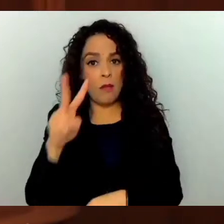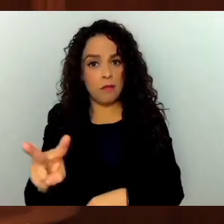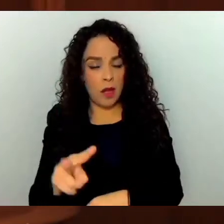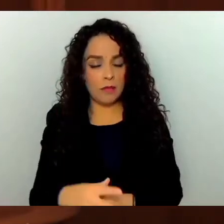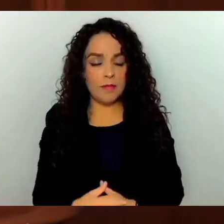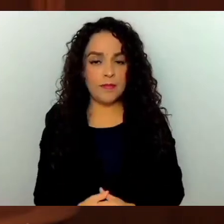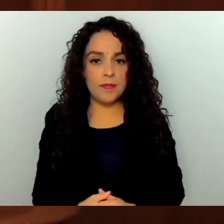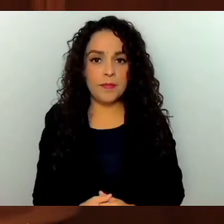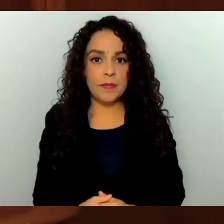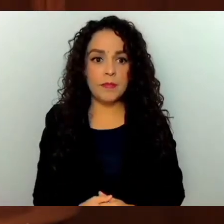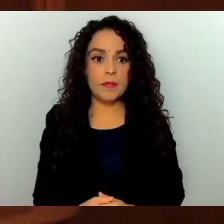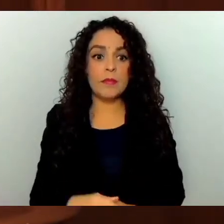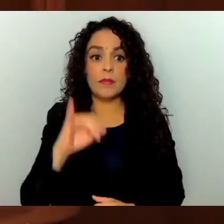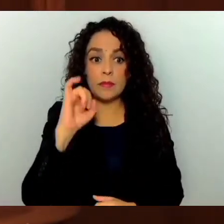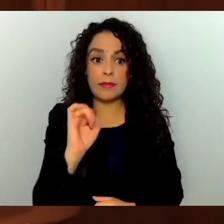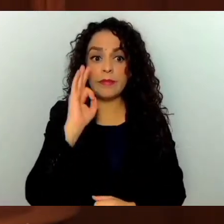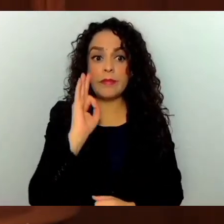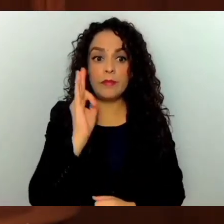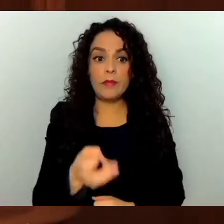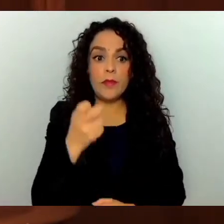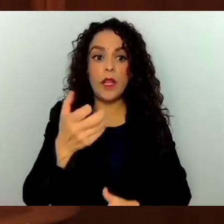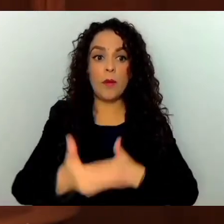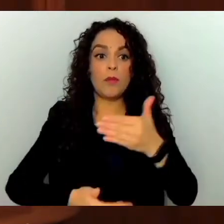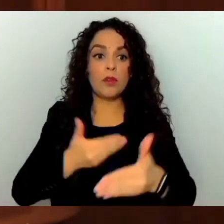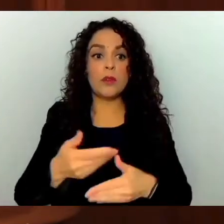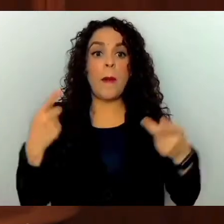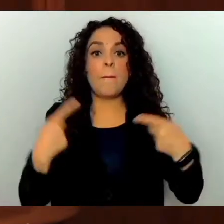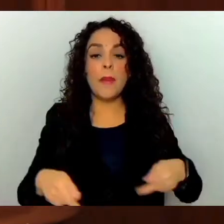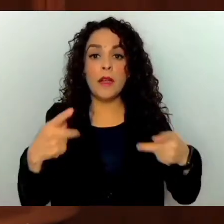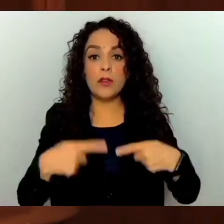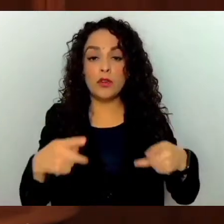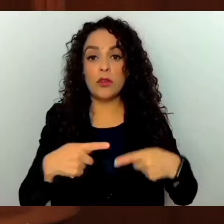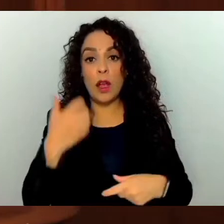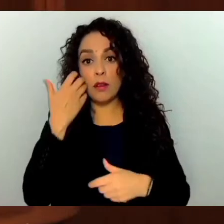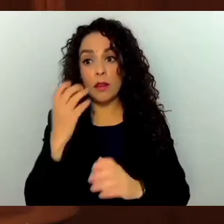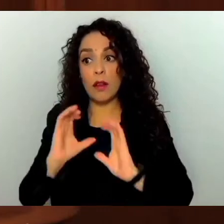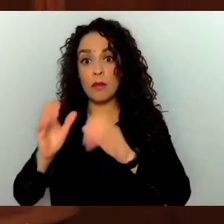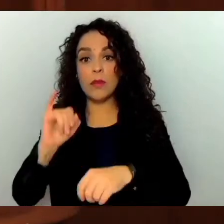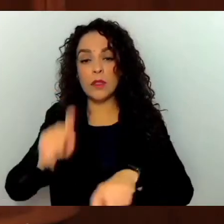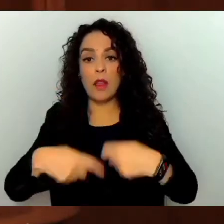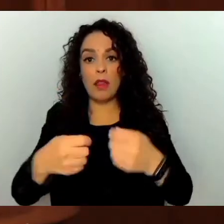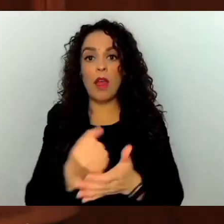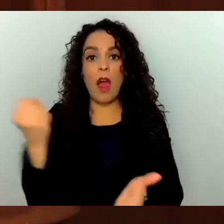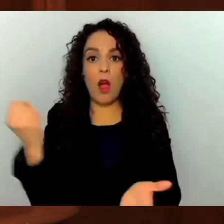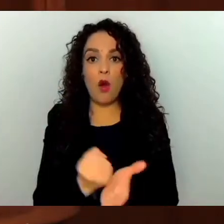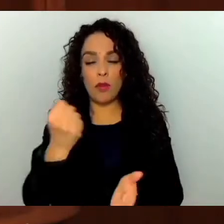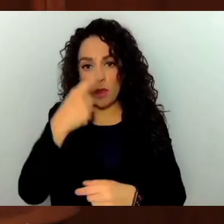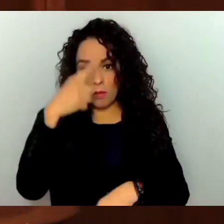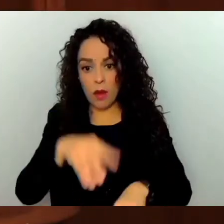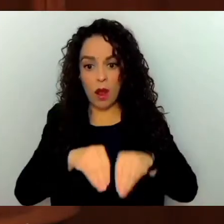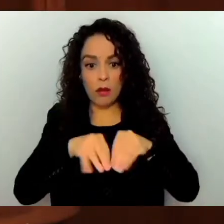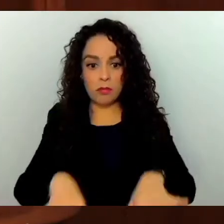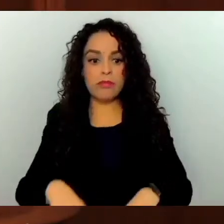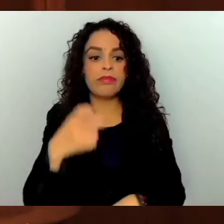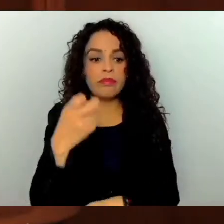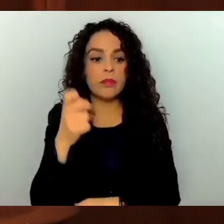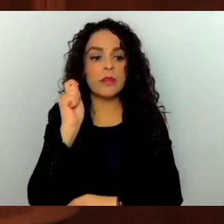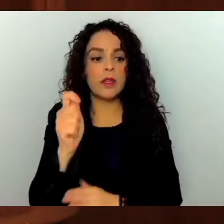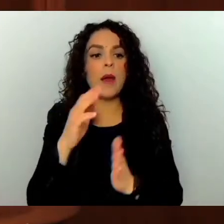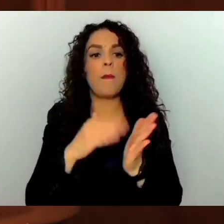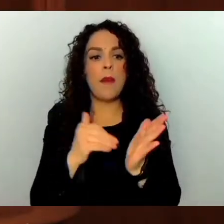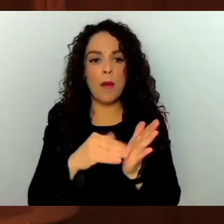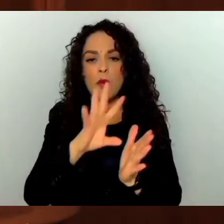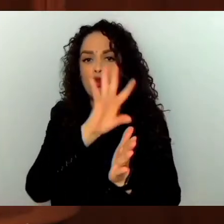a lo dispuesto en el presente proceso, las personas aspirantes autorizan la difusión de su solicitud y documentos